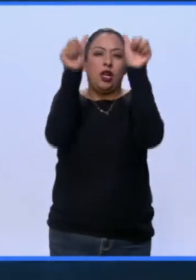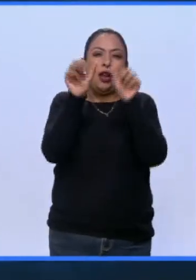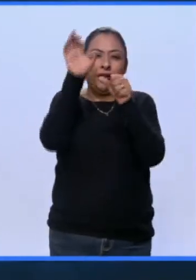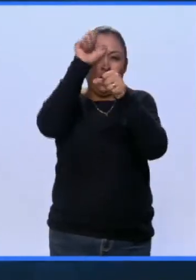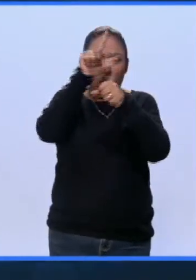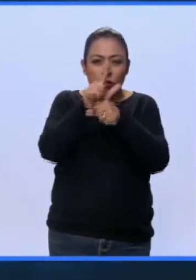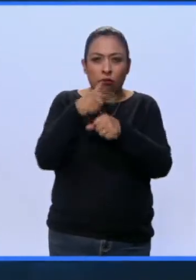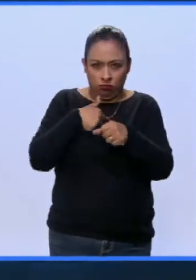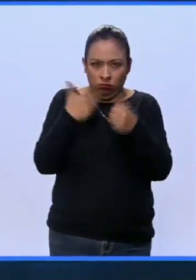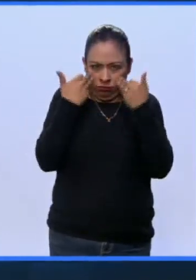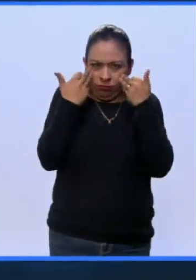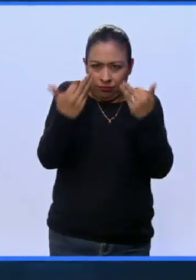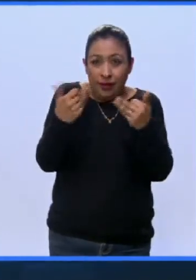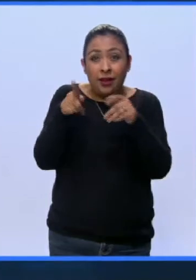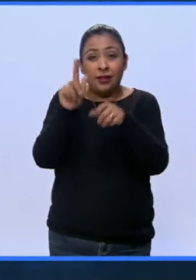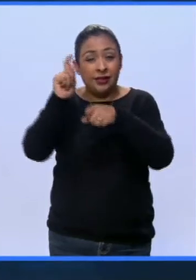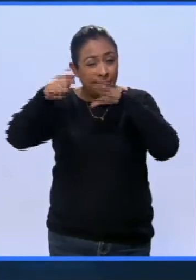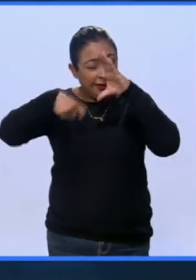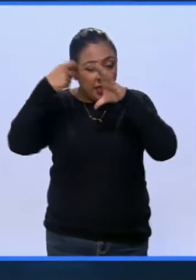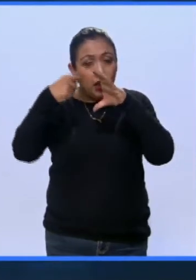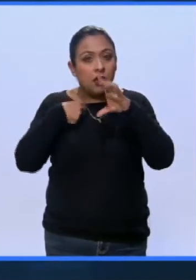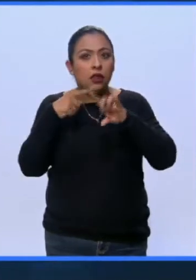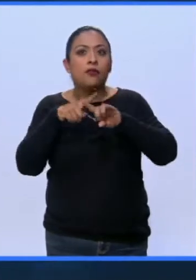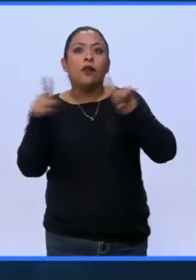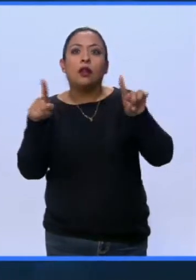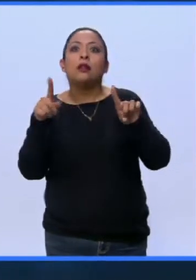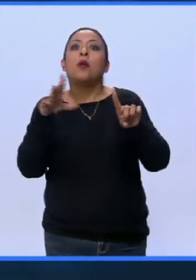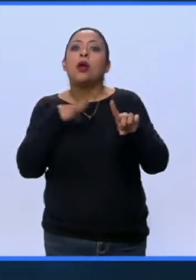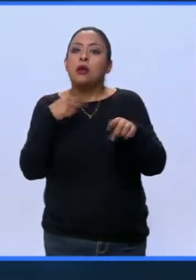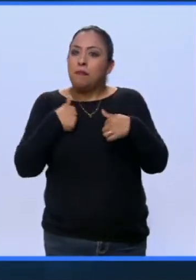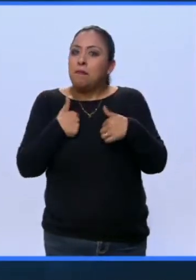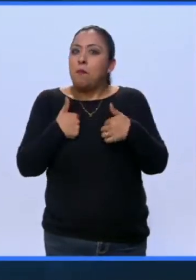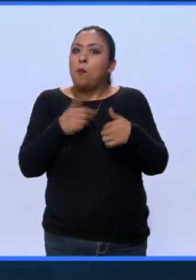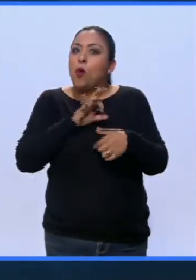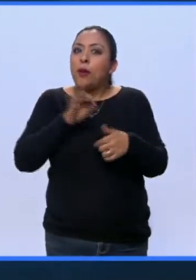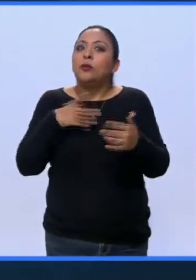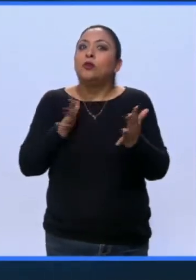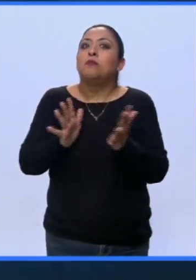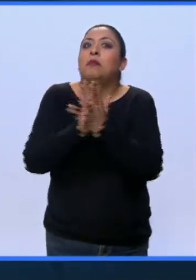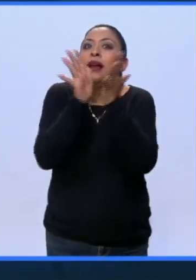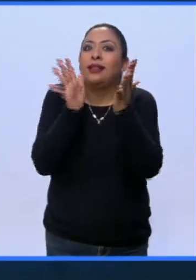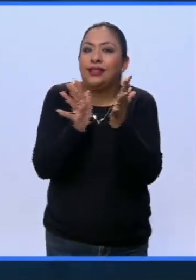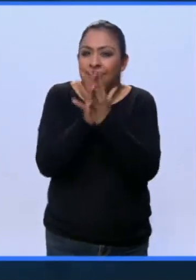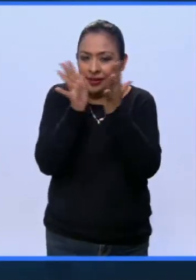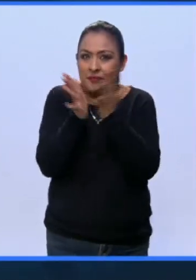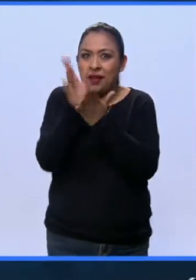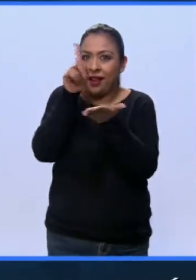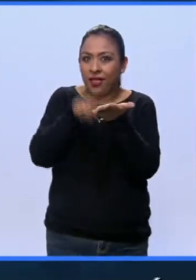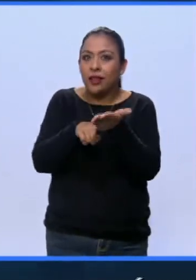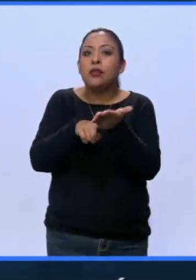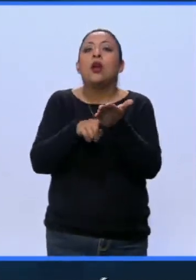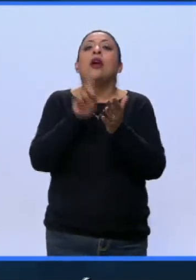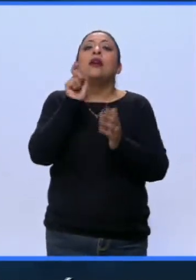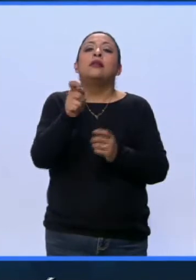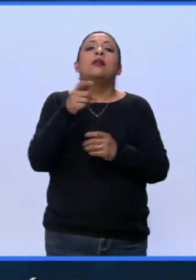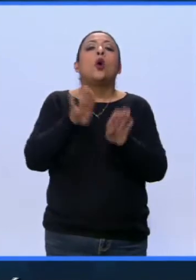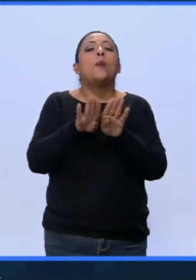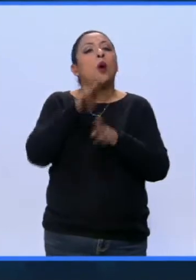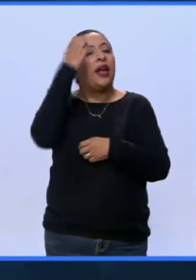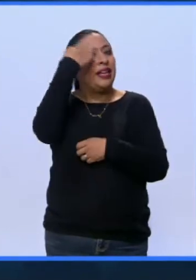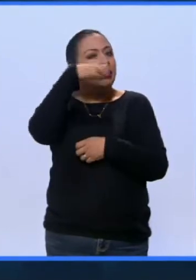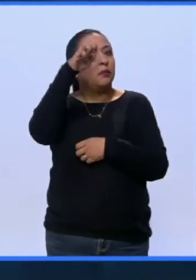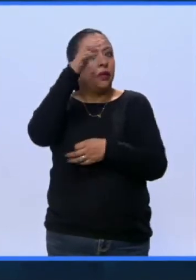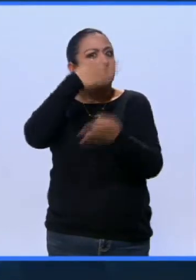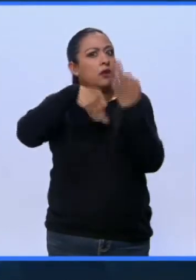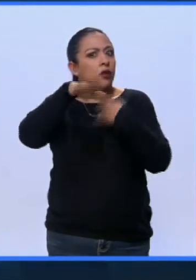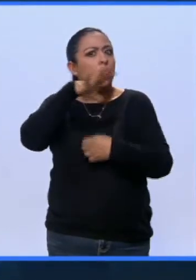testigos, del cine somos participantes de algún modo, Porque además es una experiencia que todos hemos